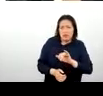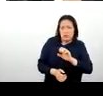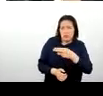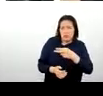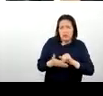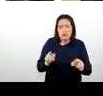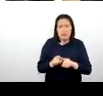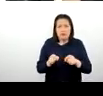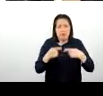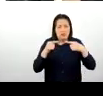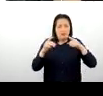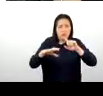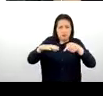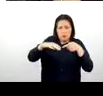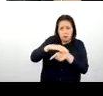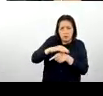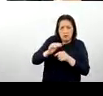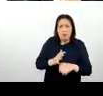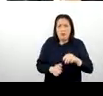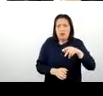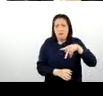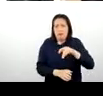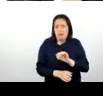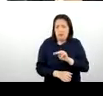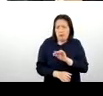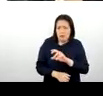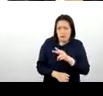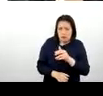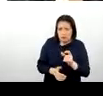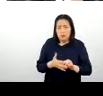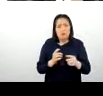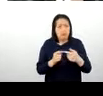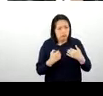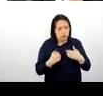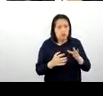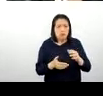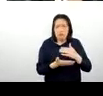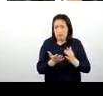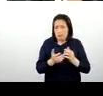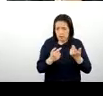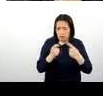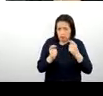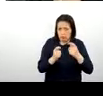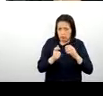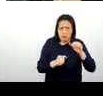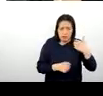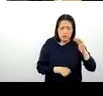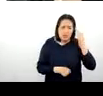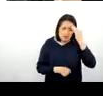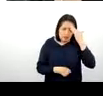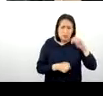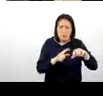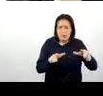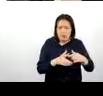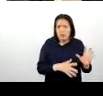y la famosa Cueva de Tiquimachay. Entonces, tienen un segmento turístico ya que ha sido identificado por